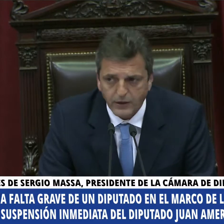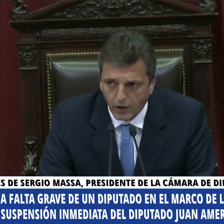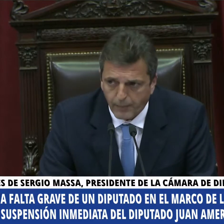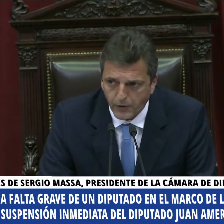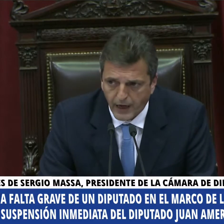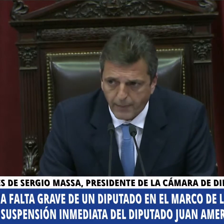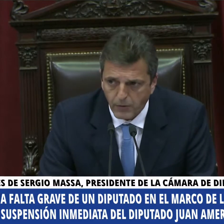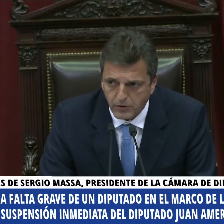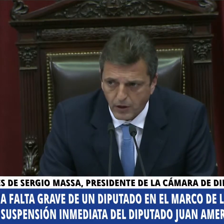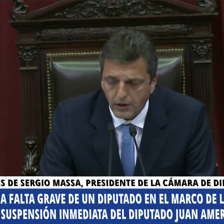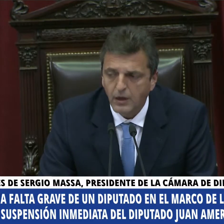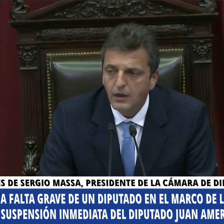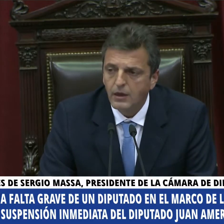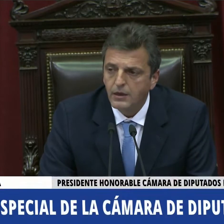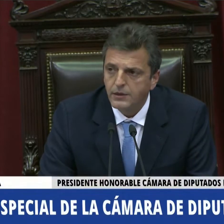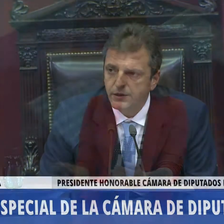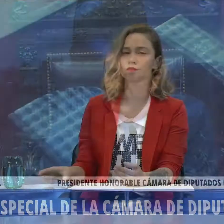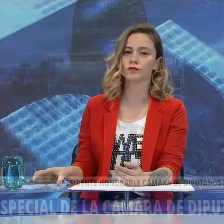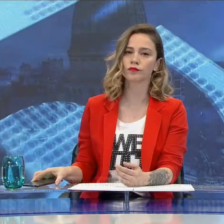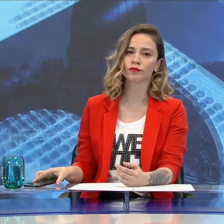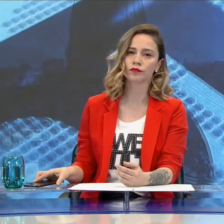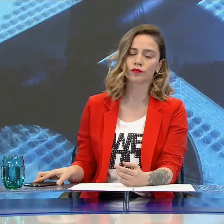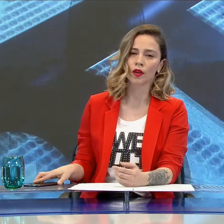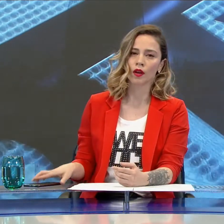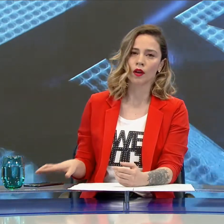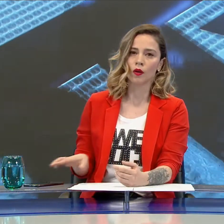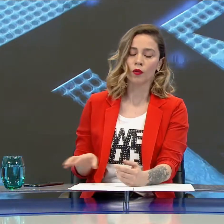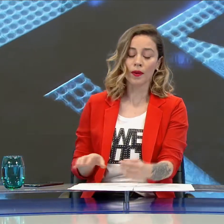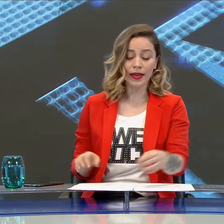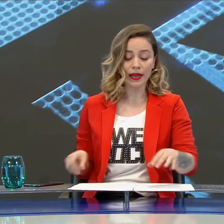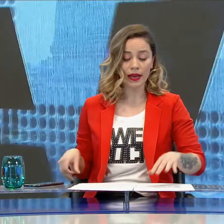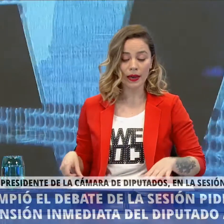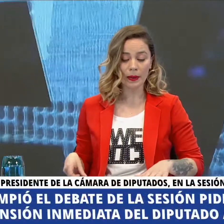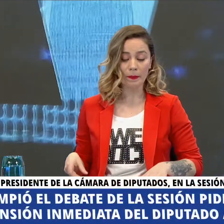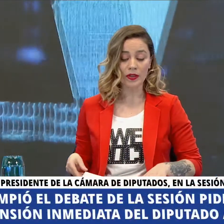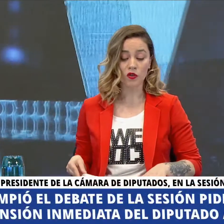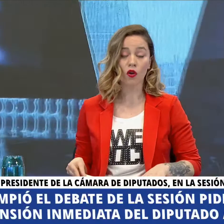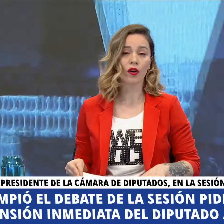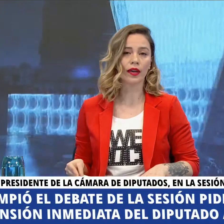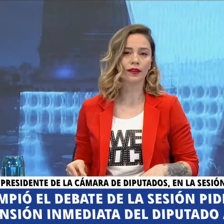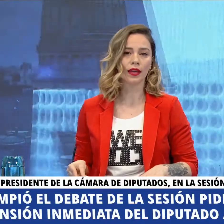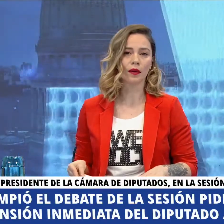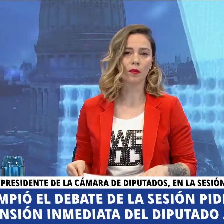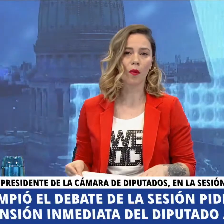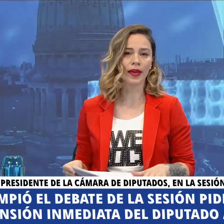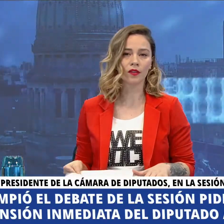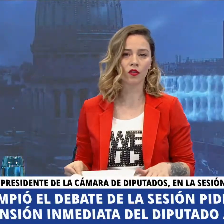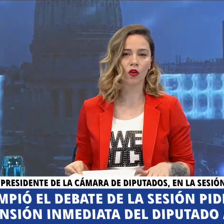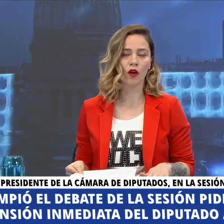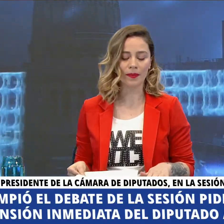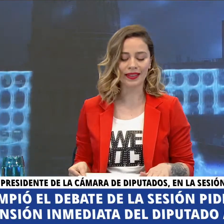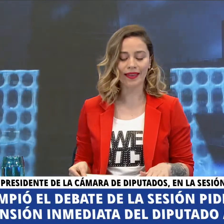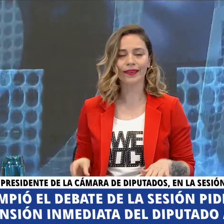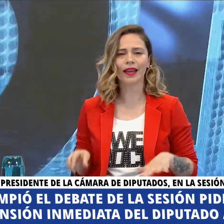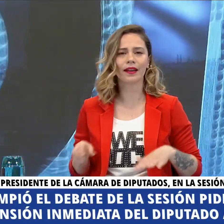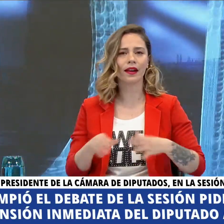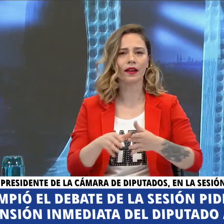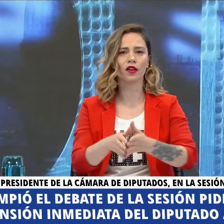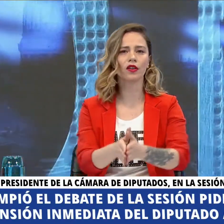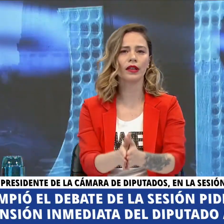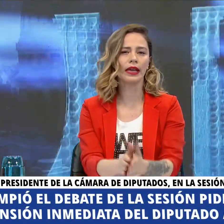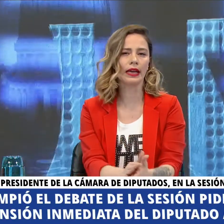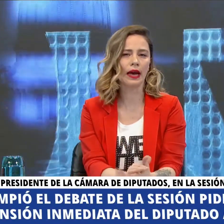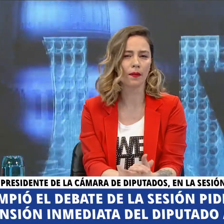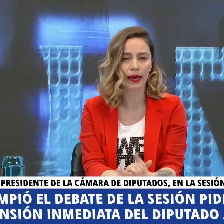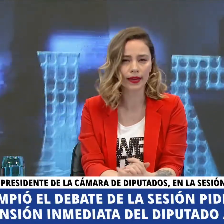determinar si corresponde la expulsión una vez que pasó este momento a mitad de tarde